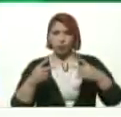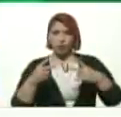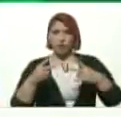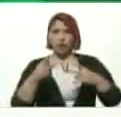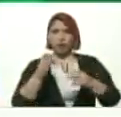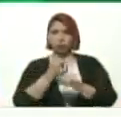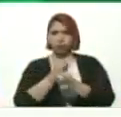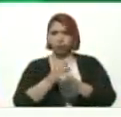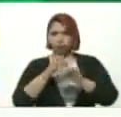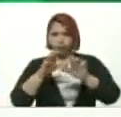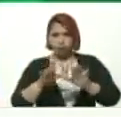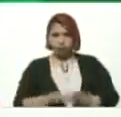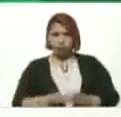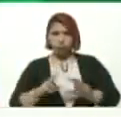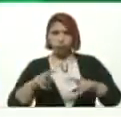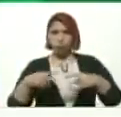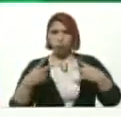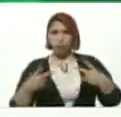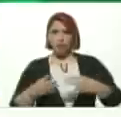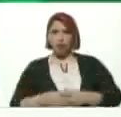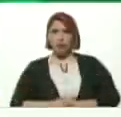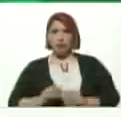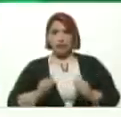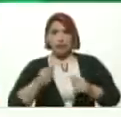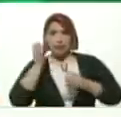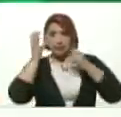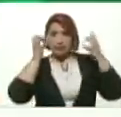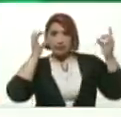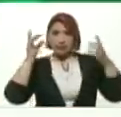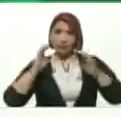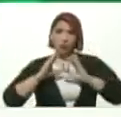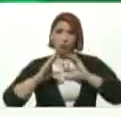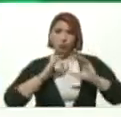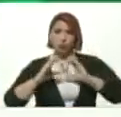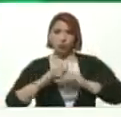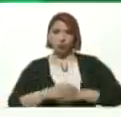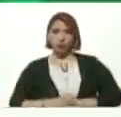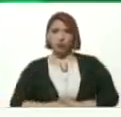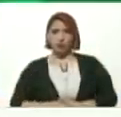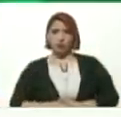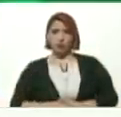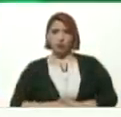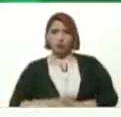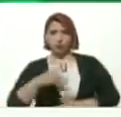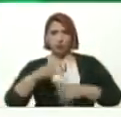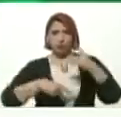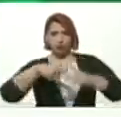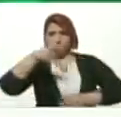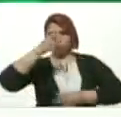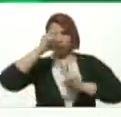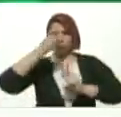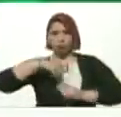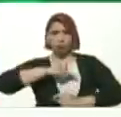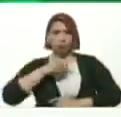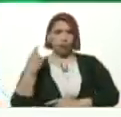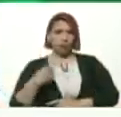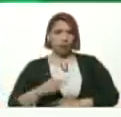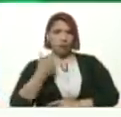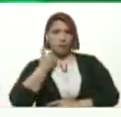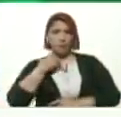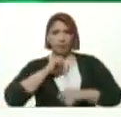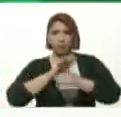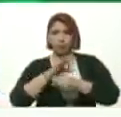sociales Y nuevas iniciativas Comunicacionales Como producto Del aprendizaje Que hemos tenido En pandemia